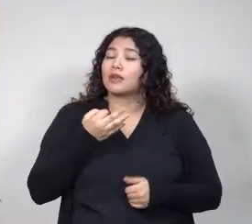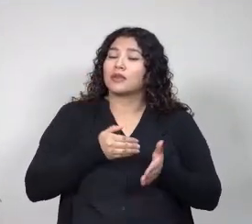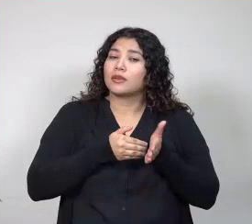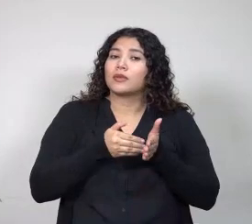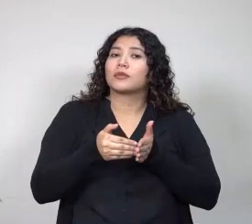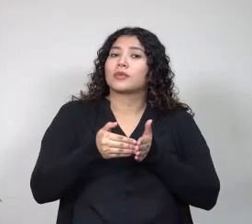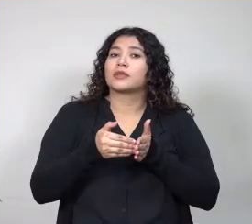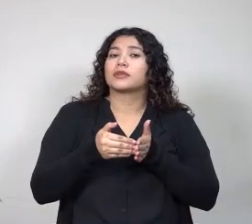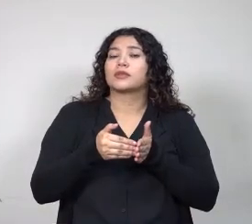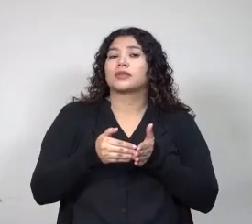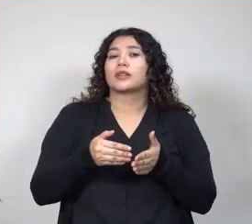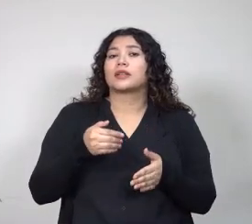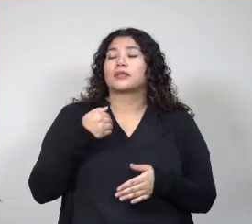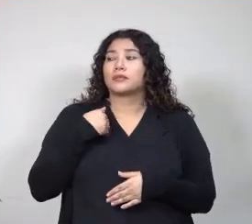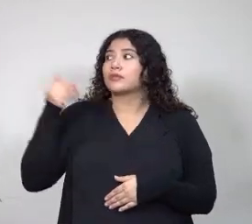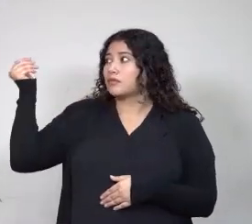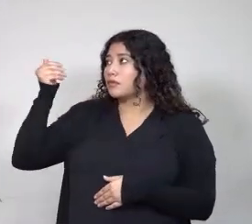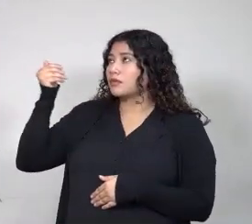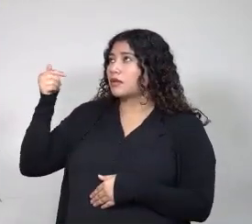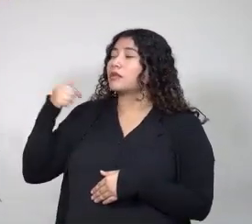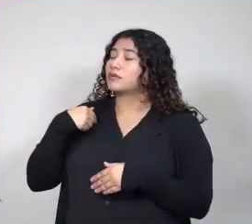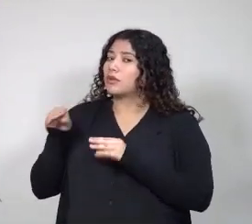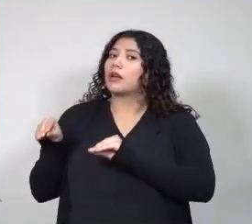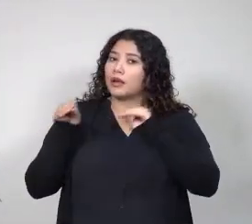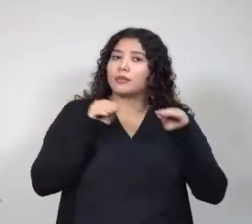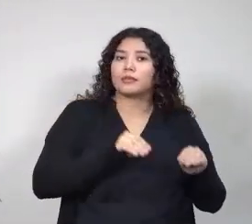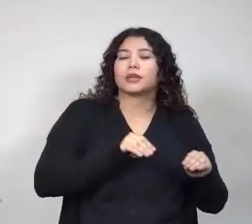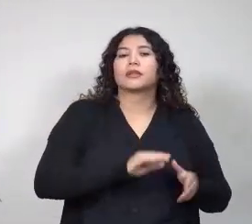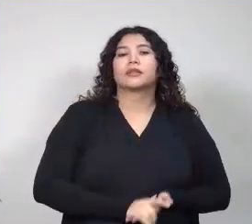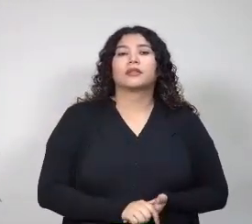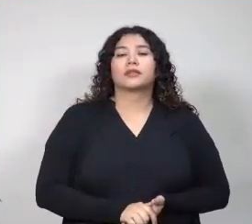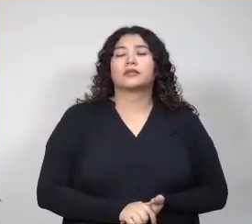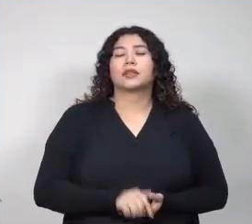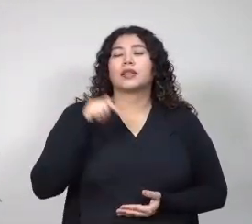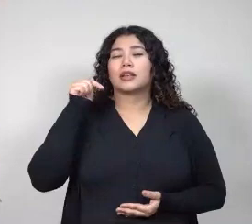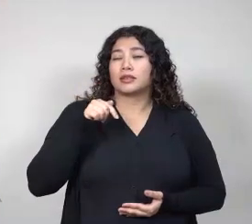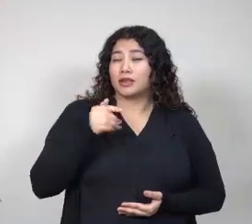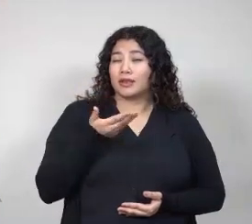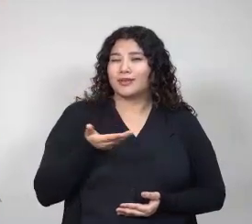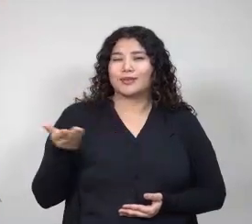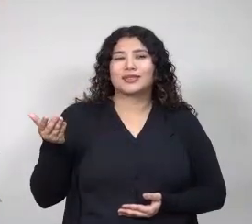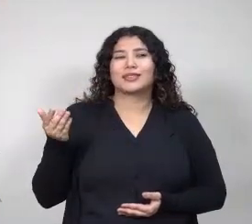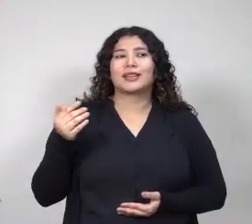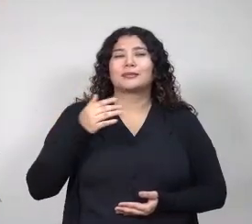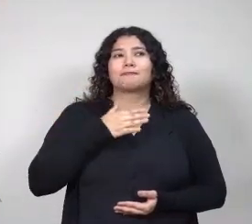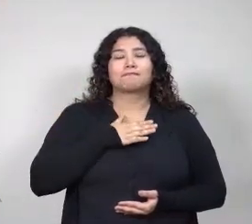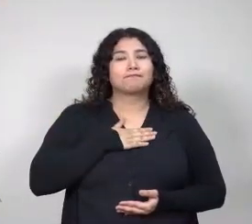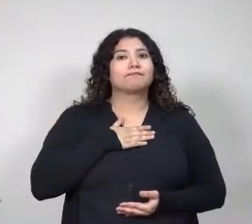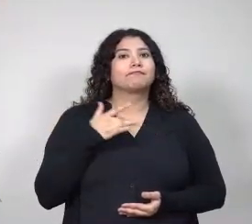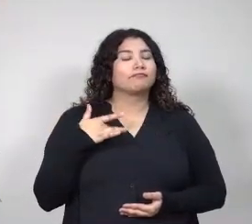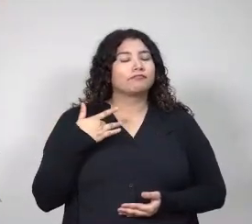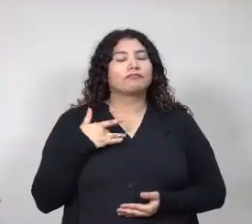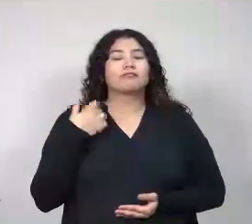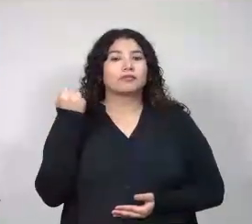incursión desde lo que he recibido. Entonces yo creo que esa es una de las cosas, bueno, varias de las cosas que para mí han sido